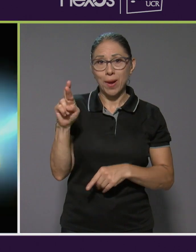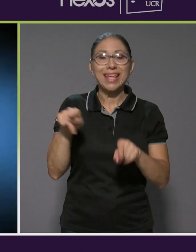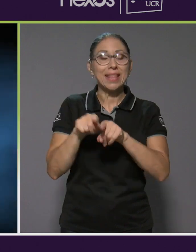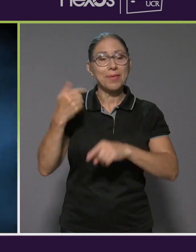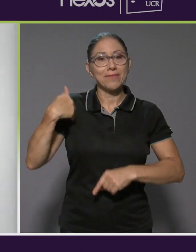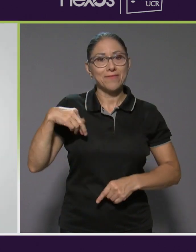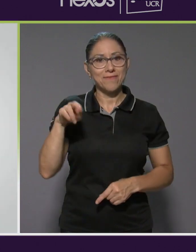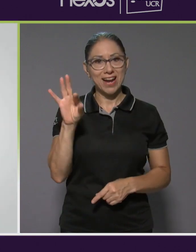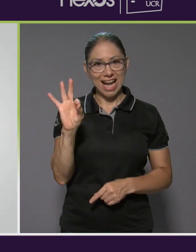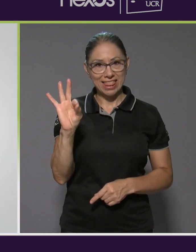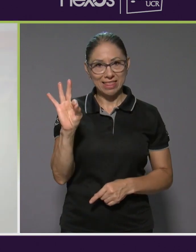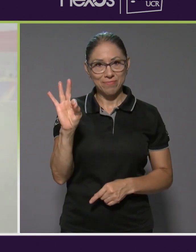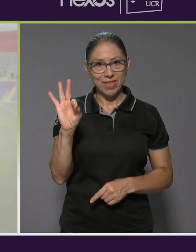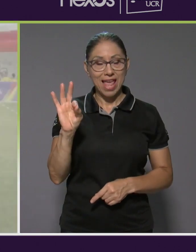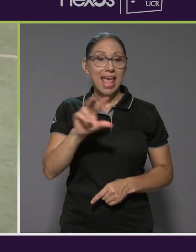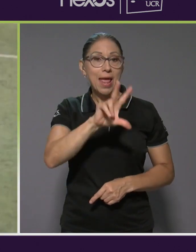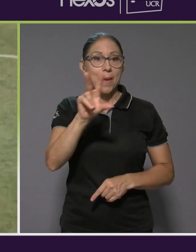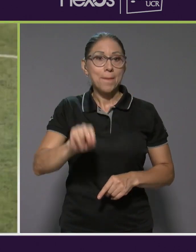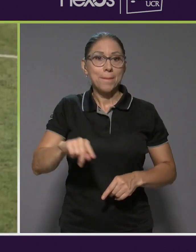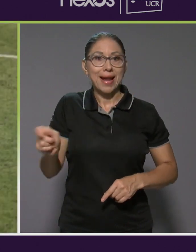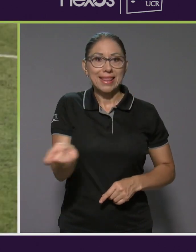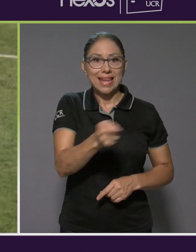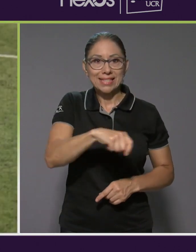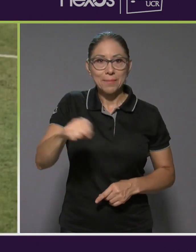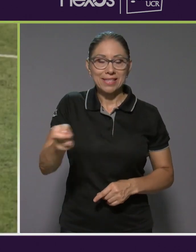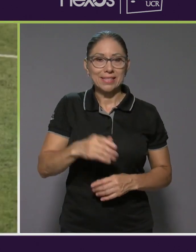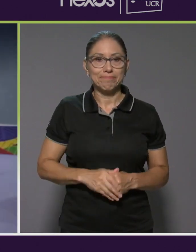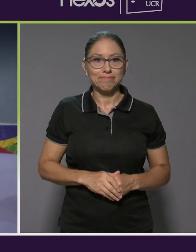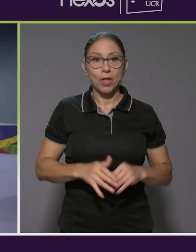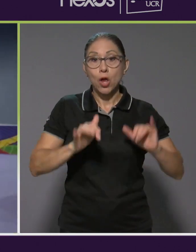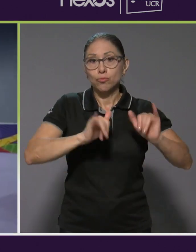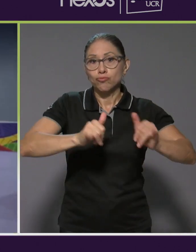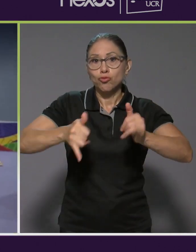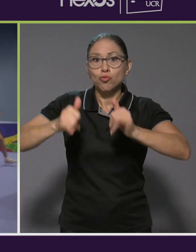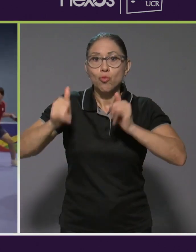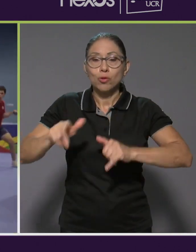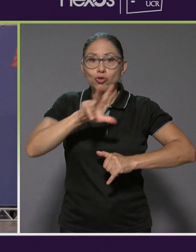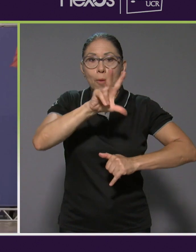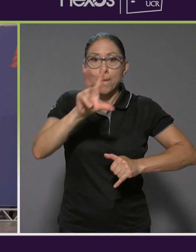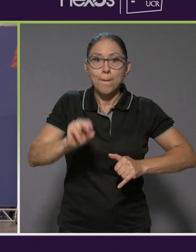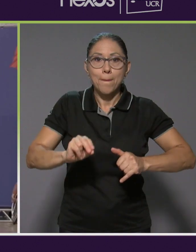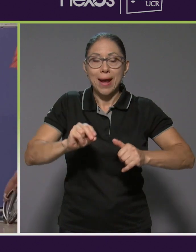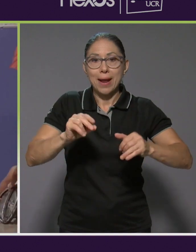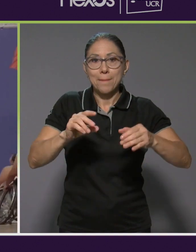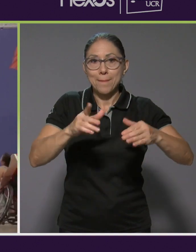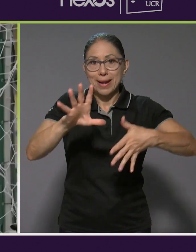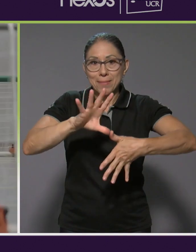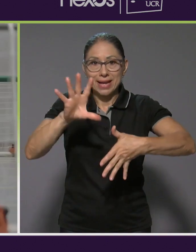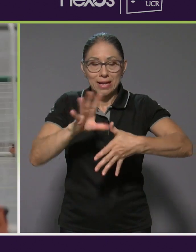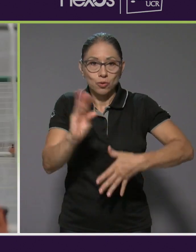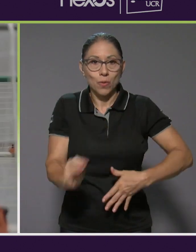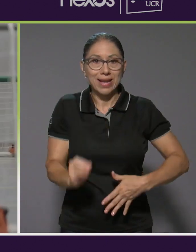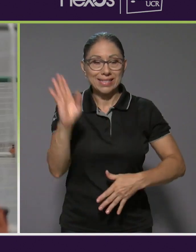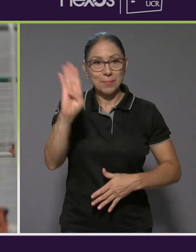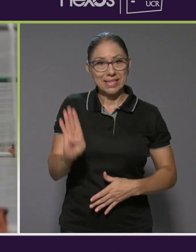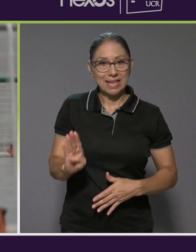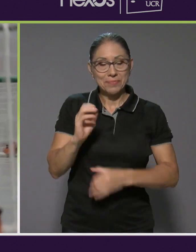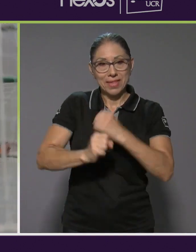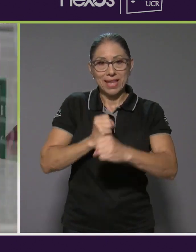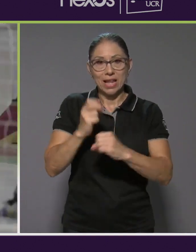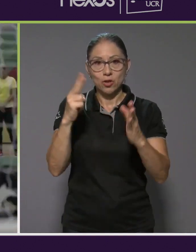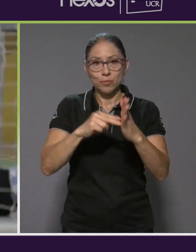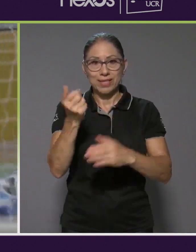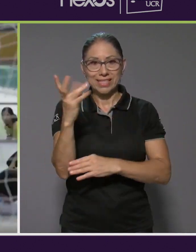para tenis de mesa. Los Juegos para Panamericanos Juveniles en Brasil se llevaron a cabo en el año 2017.